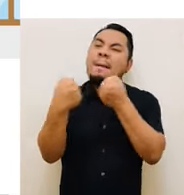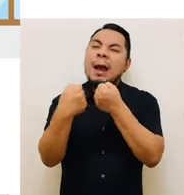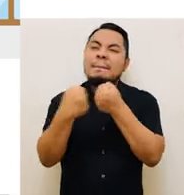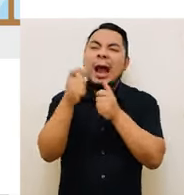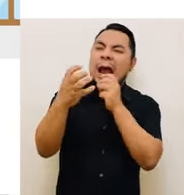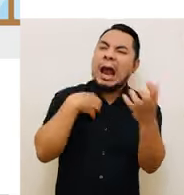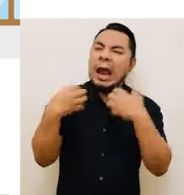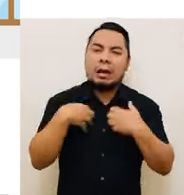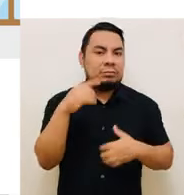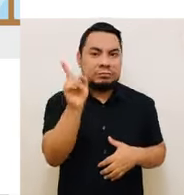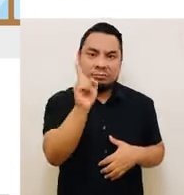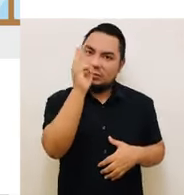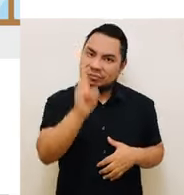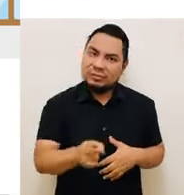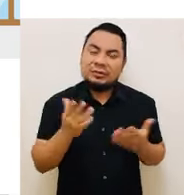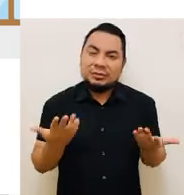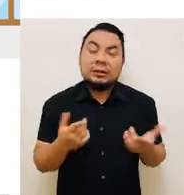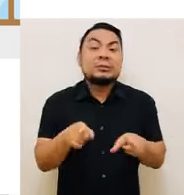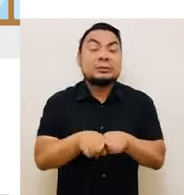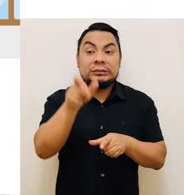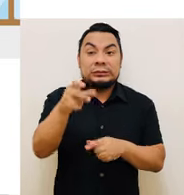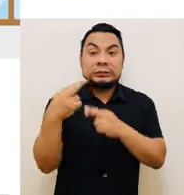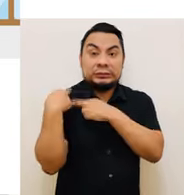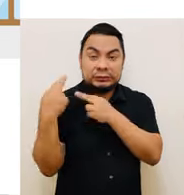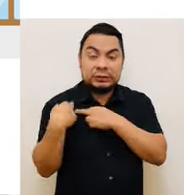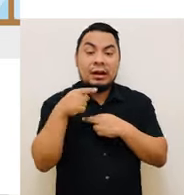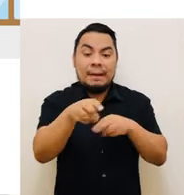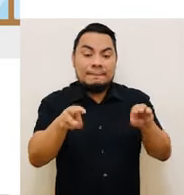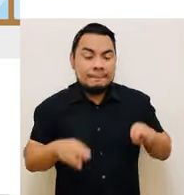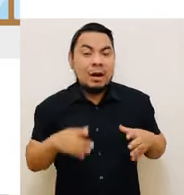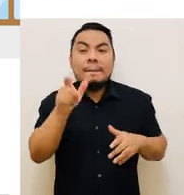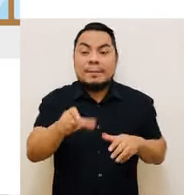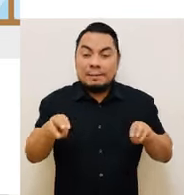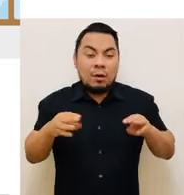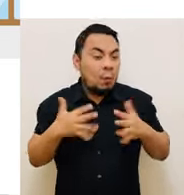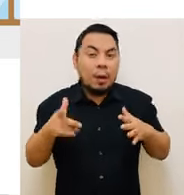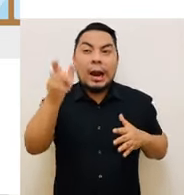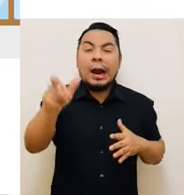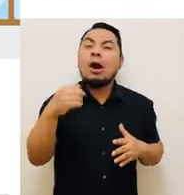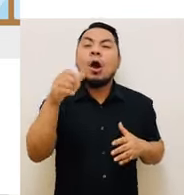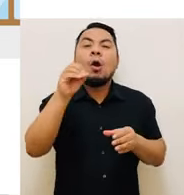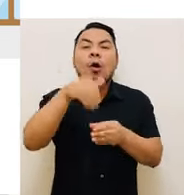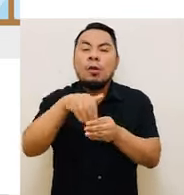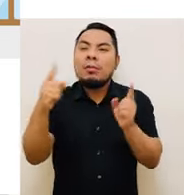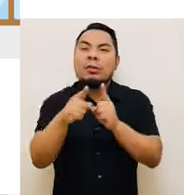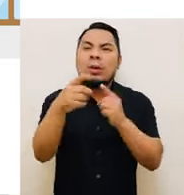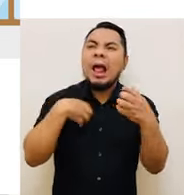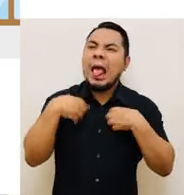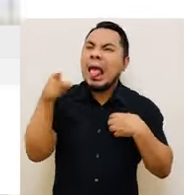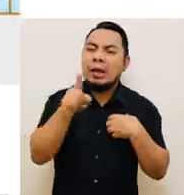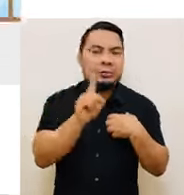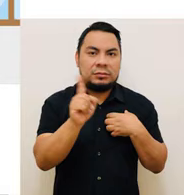presente en el aula de votación. Personeras, personeros, miembros de mesa, personal de la OMP, etc.